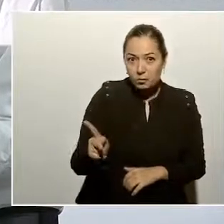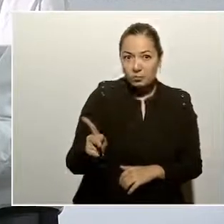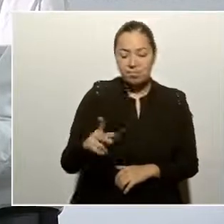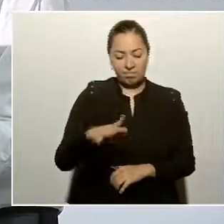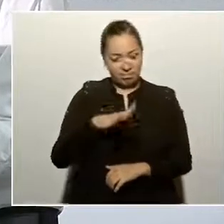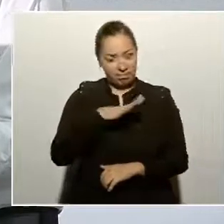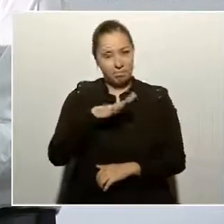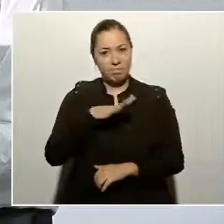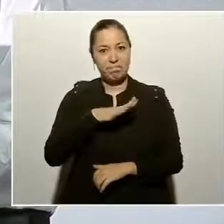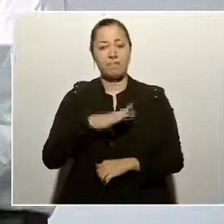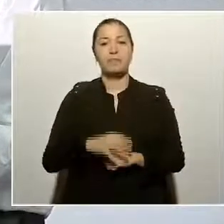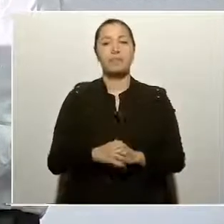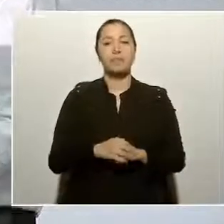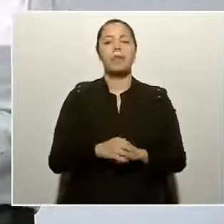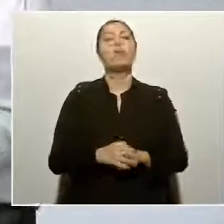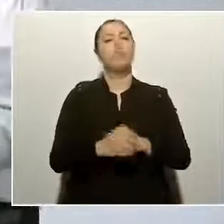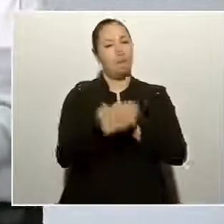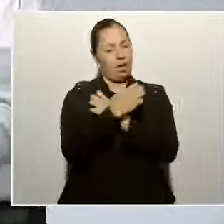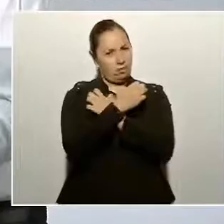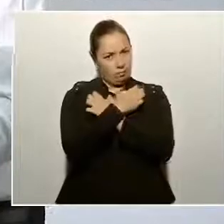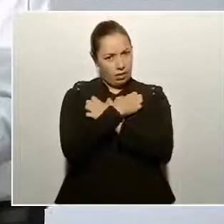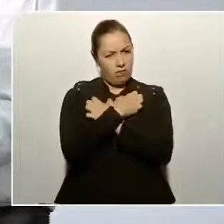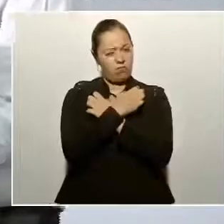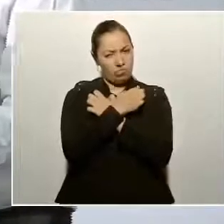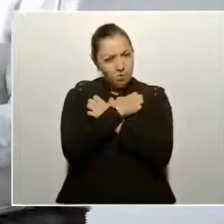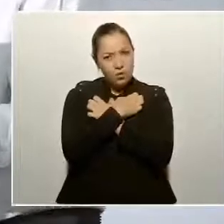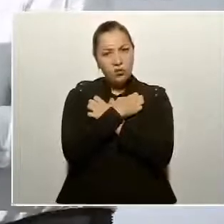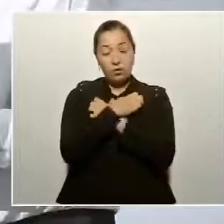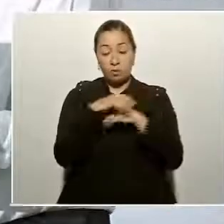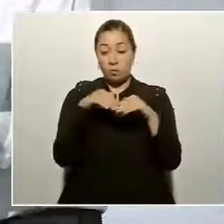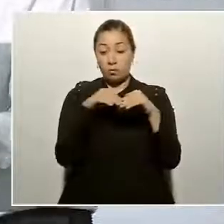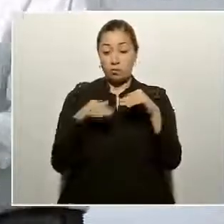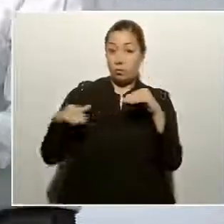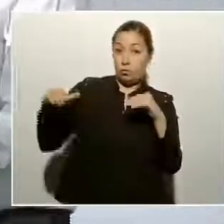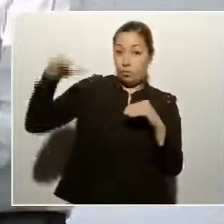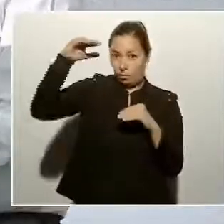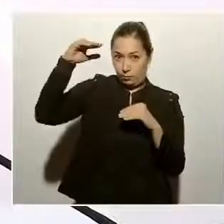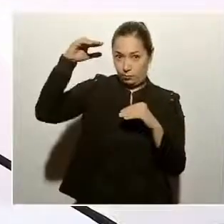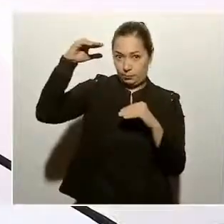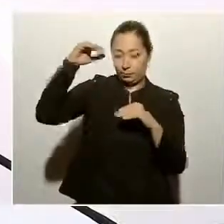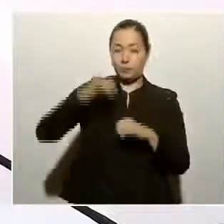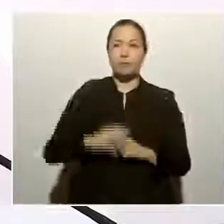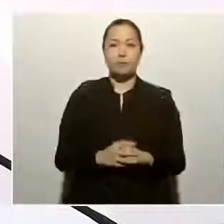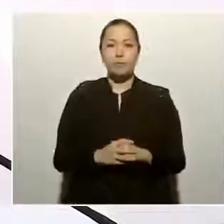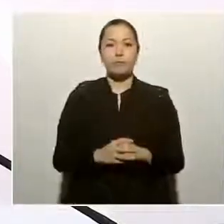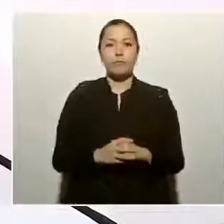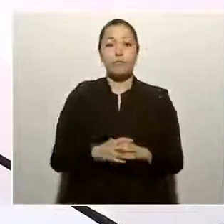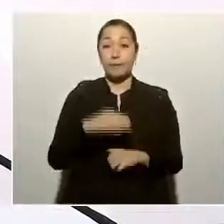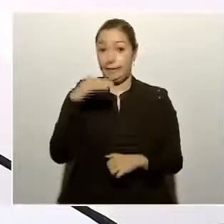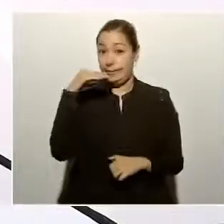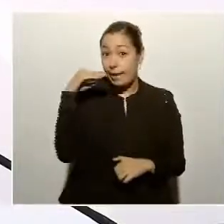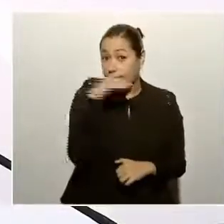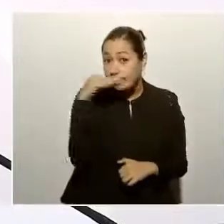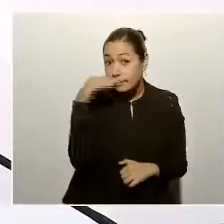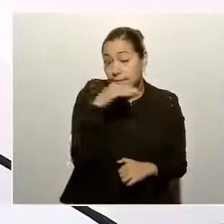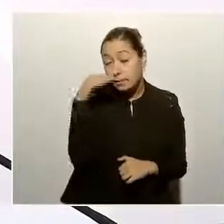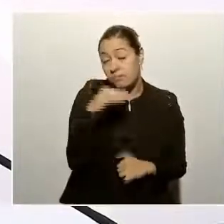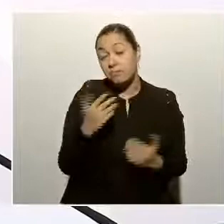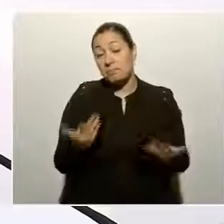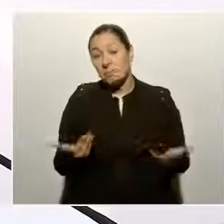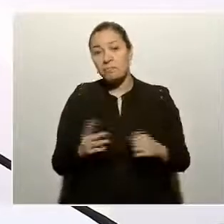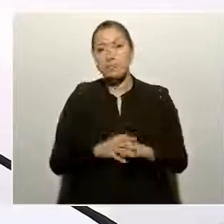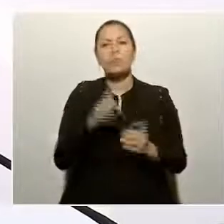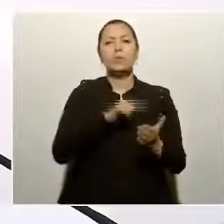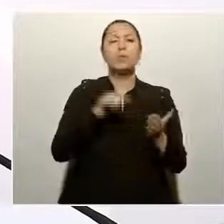de educación superior, gratuita, en